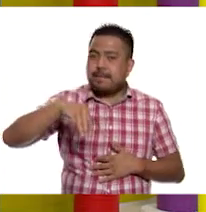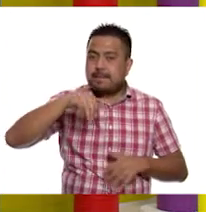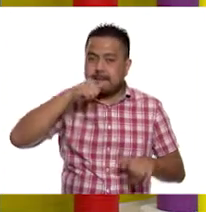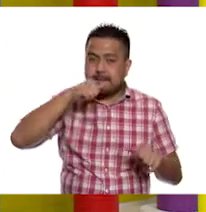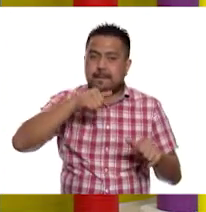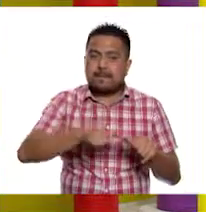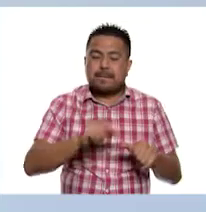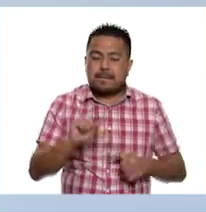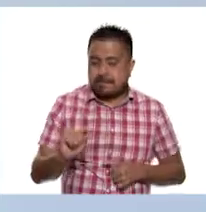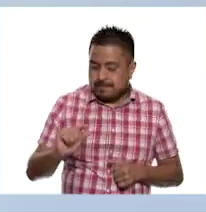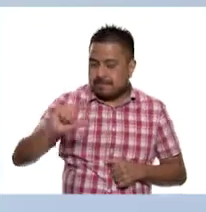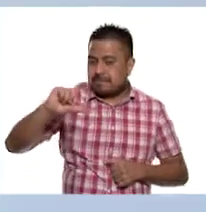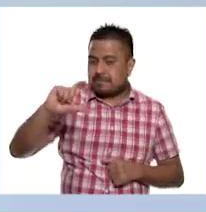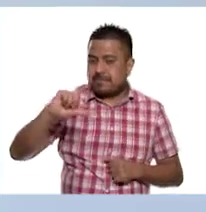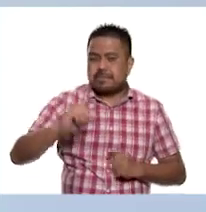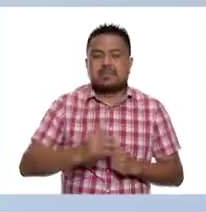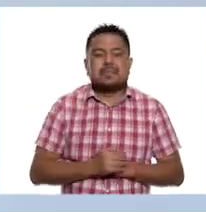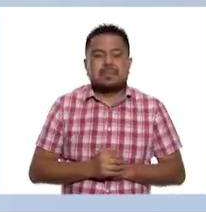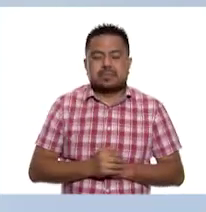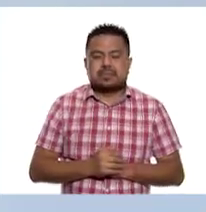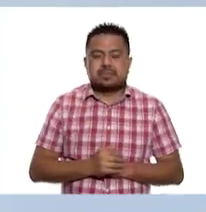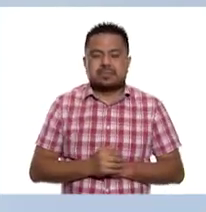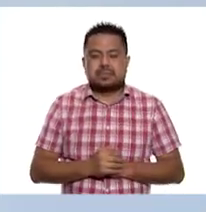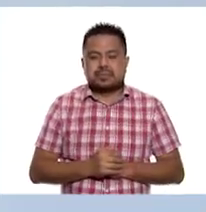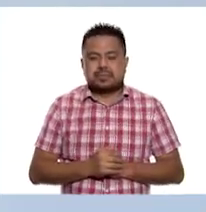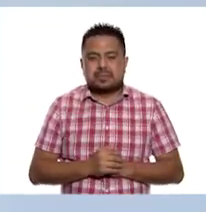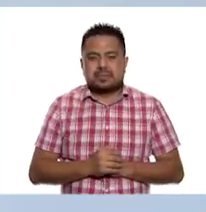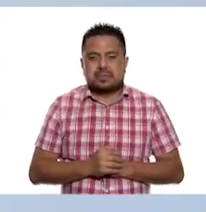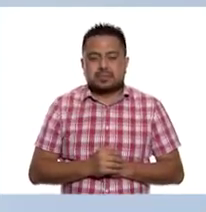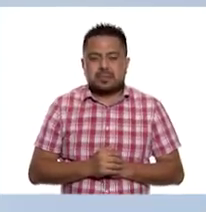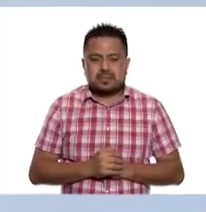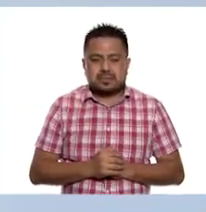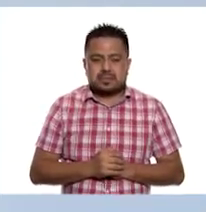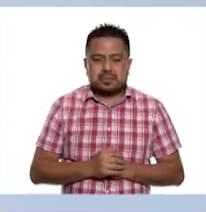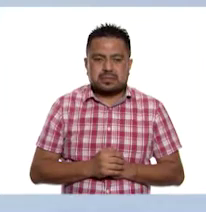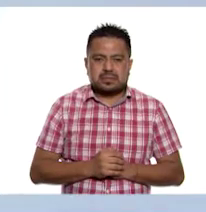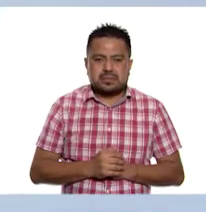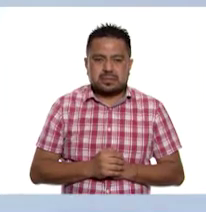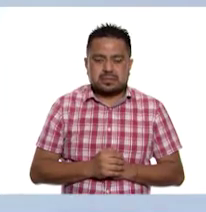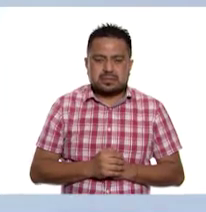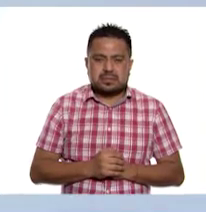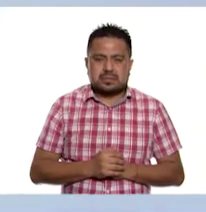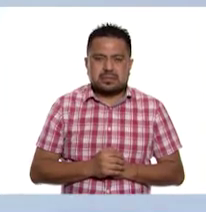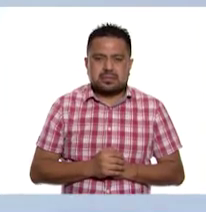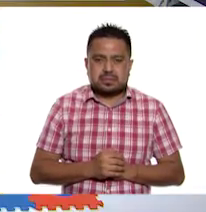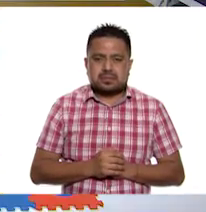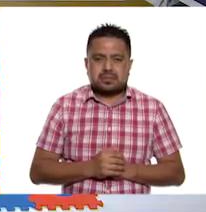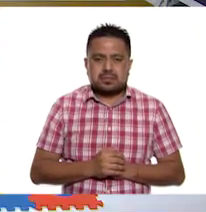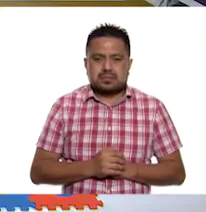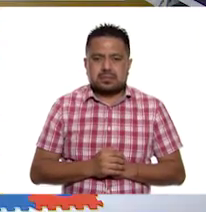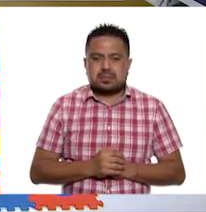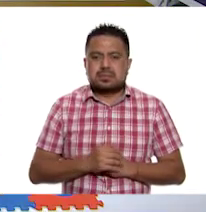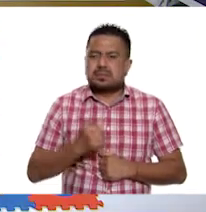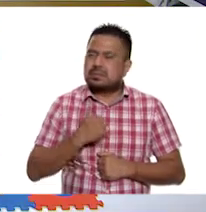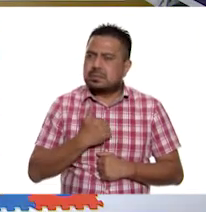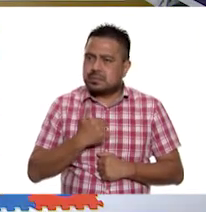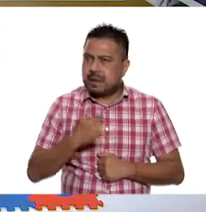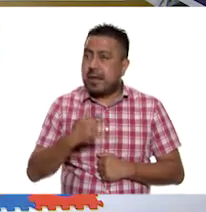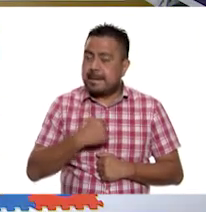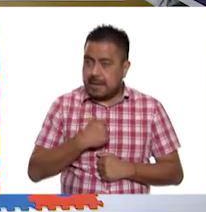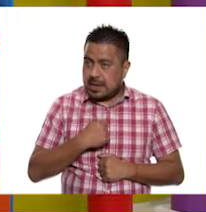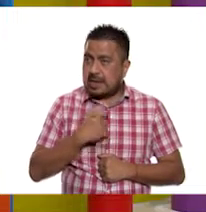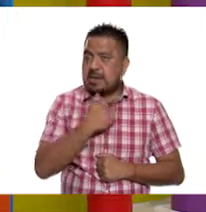Que su... Es la letra que se llama M... Y suena... M... Me. Me gusta